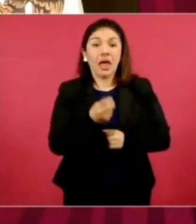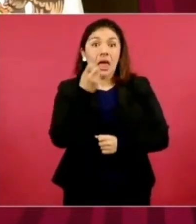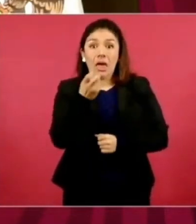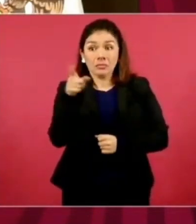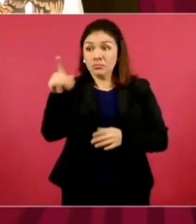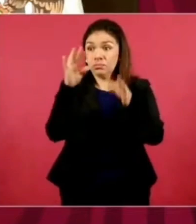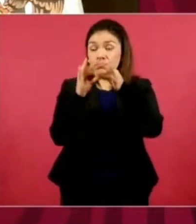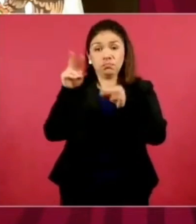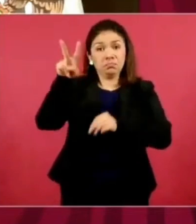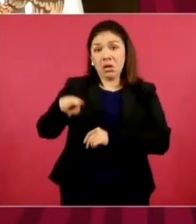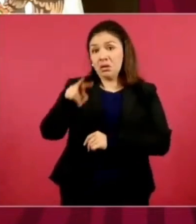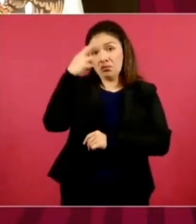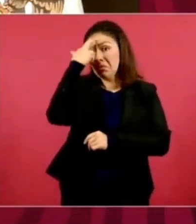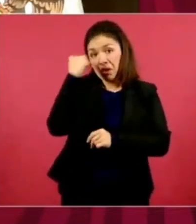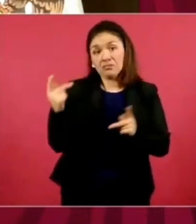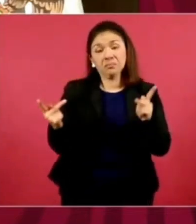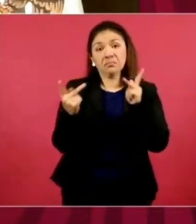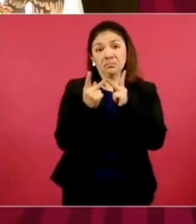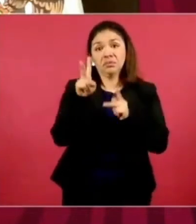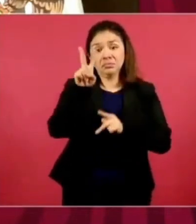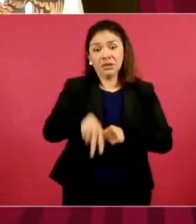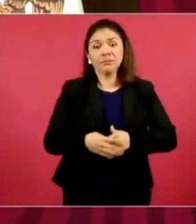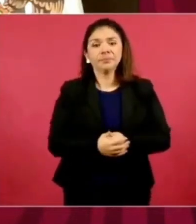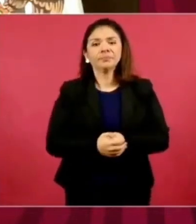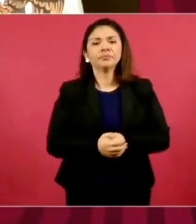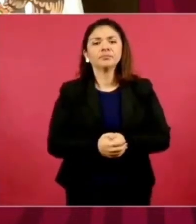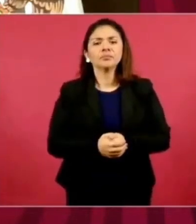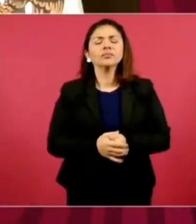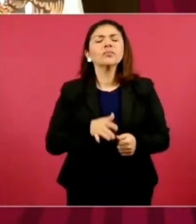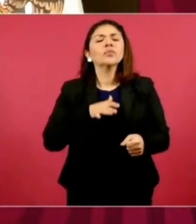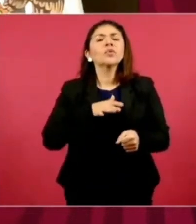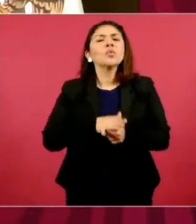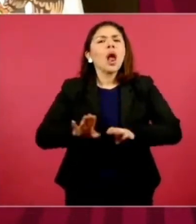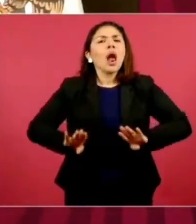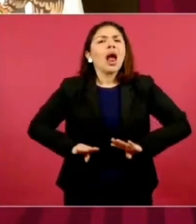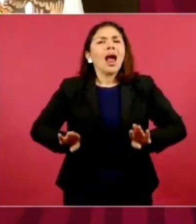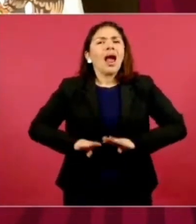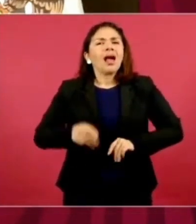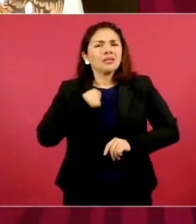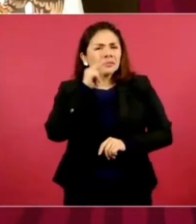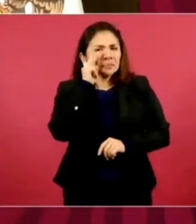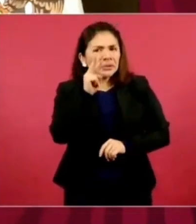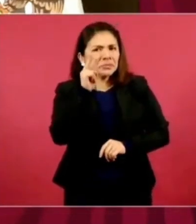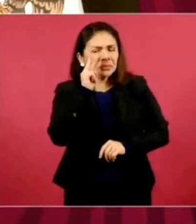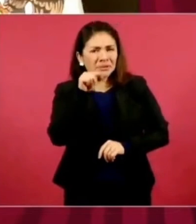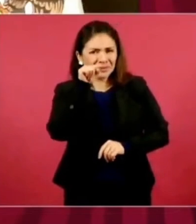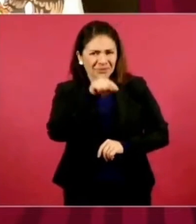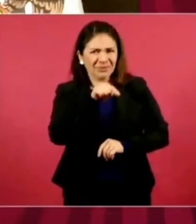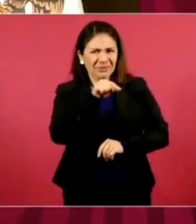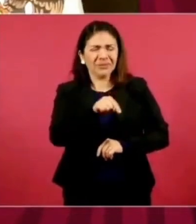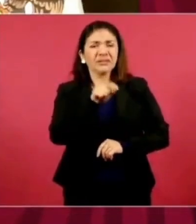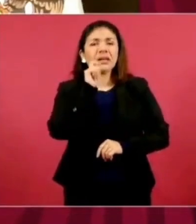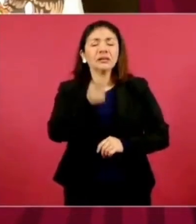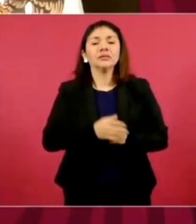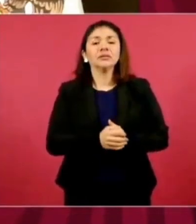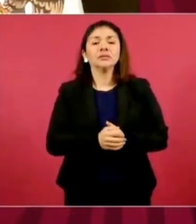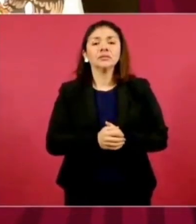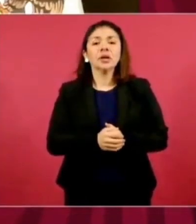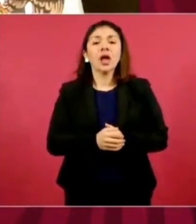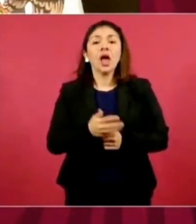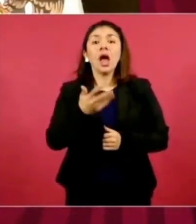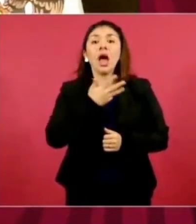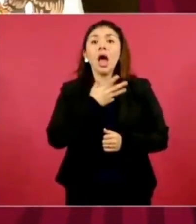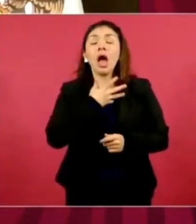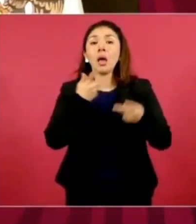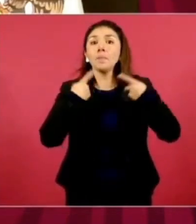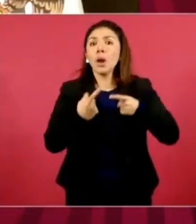relatado. Algunas de las condiciones que se han visto en prensa es que si había o no algunos